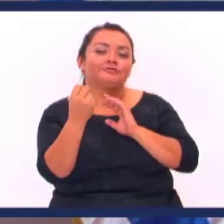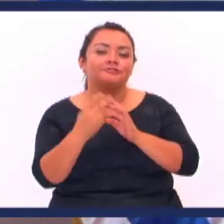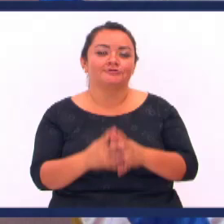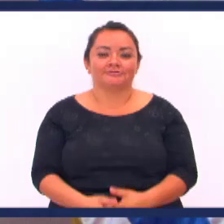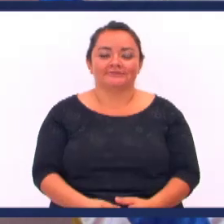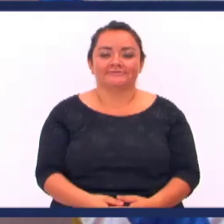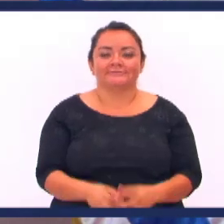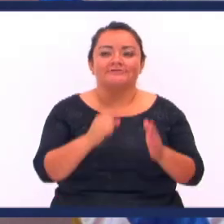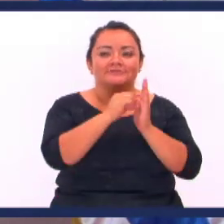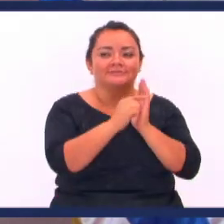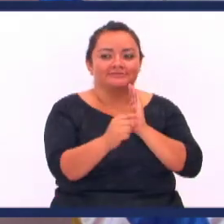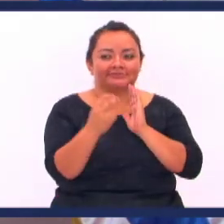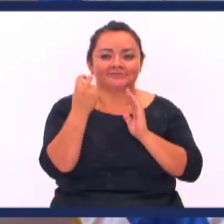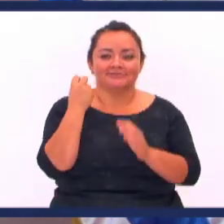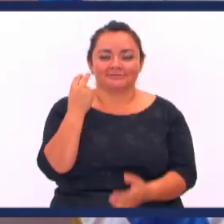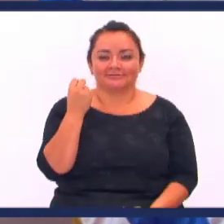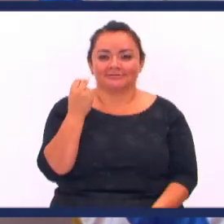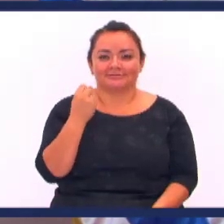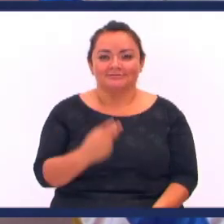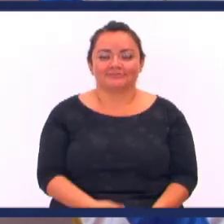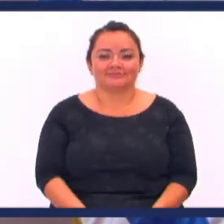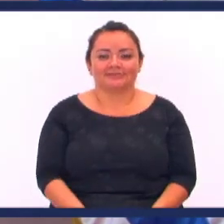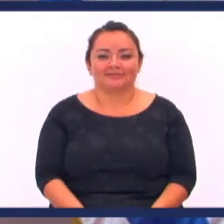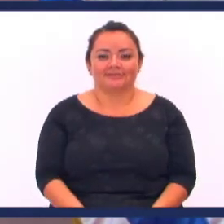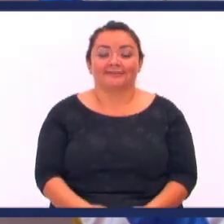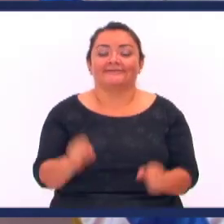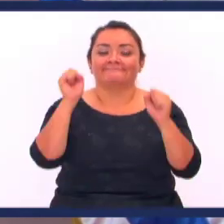Versículo 12 Del mismo Santiago Capítulo 1